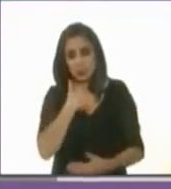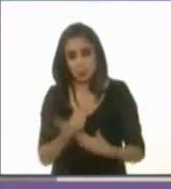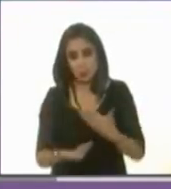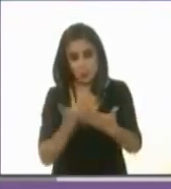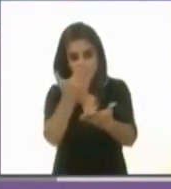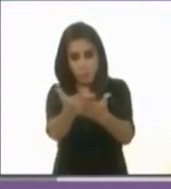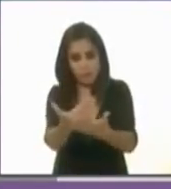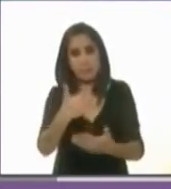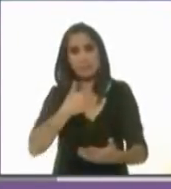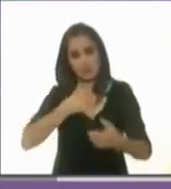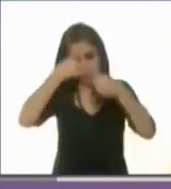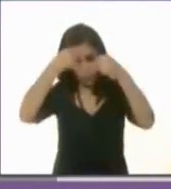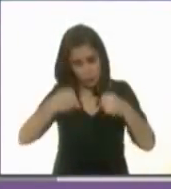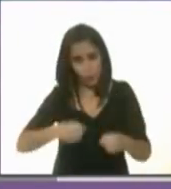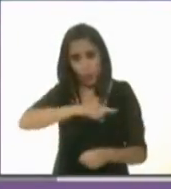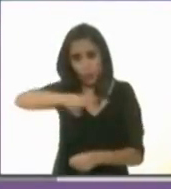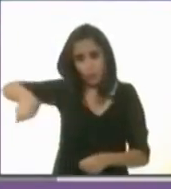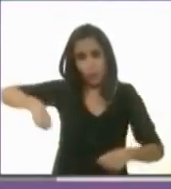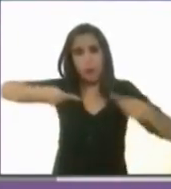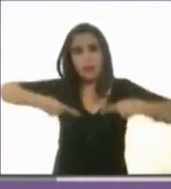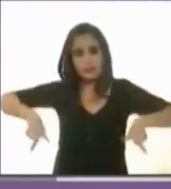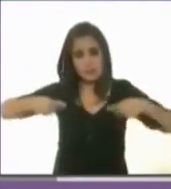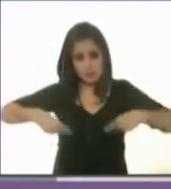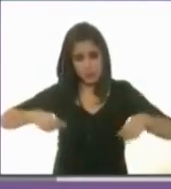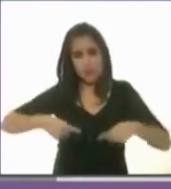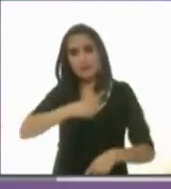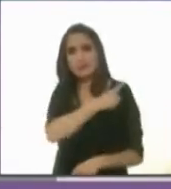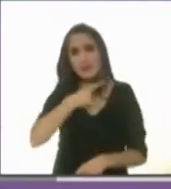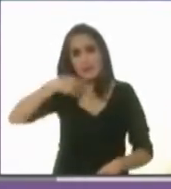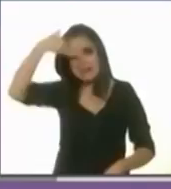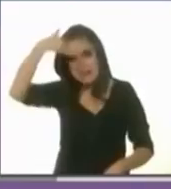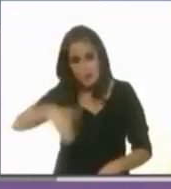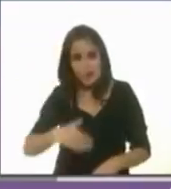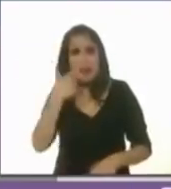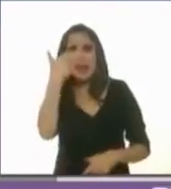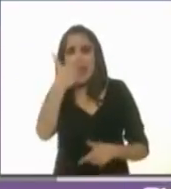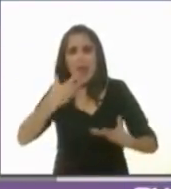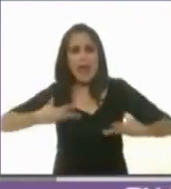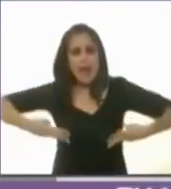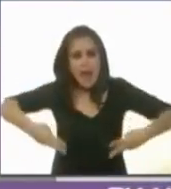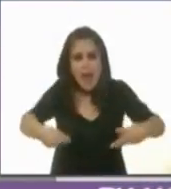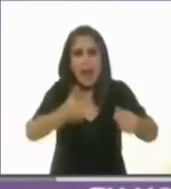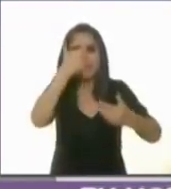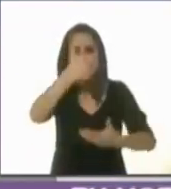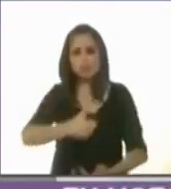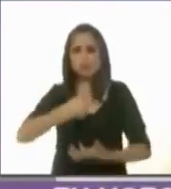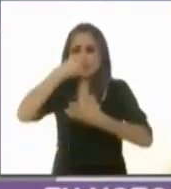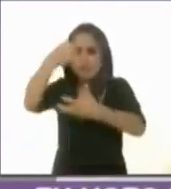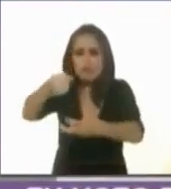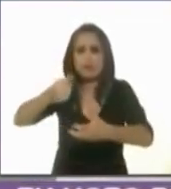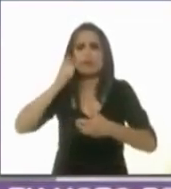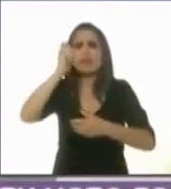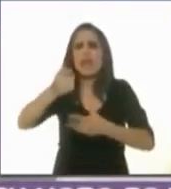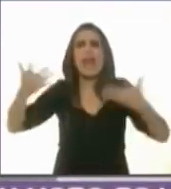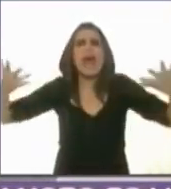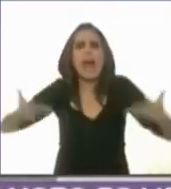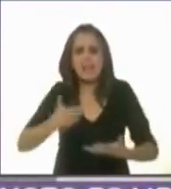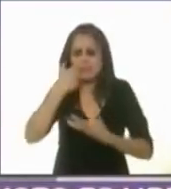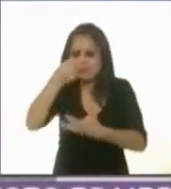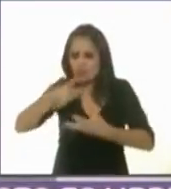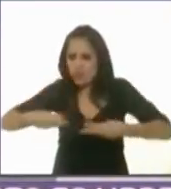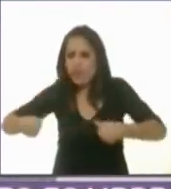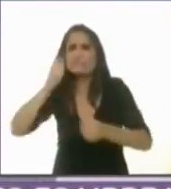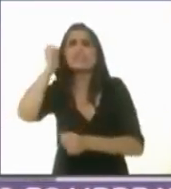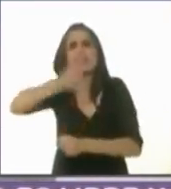asegurarme de que todos los ciudadanos sepan de dónde viene cada peso que ingresa a la ciudad y a dónde va cada peso que se gasta.